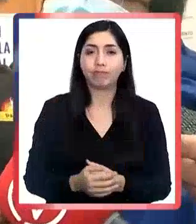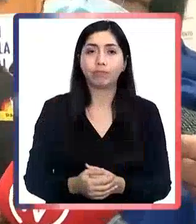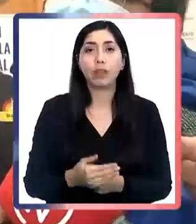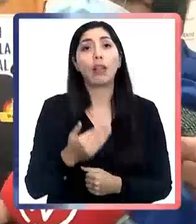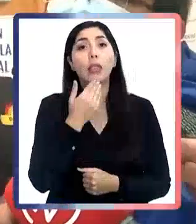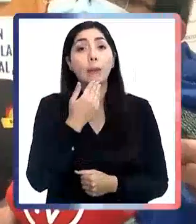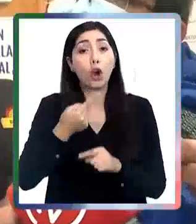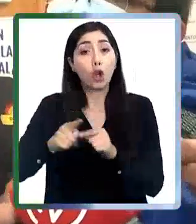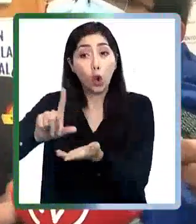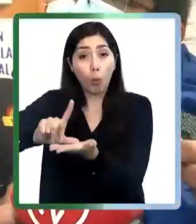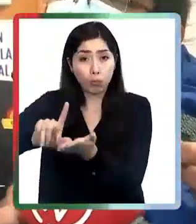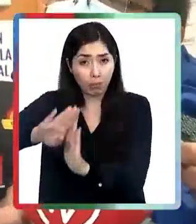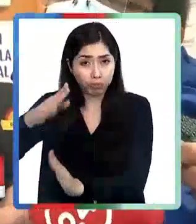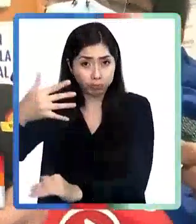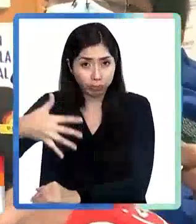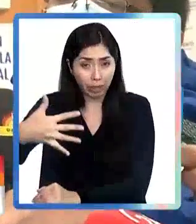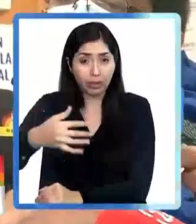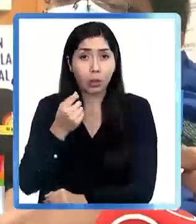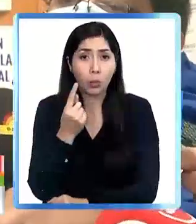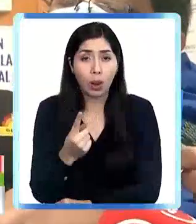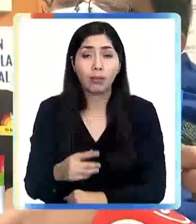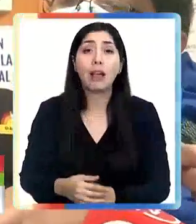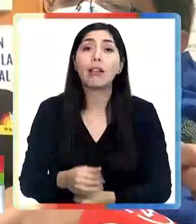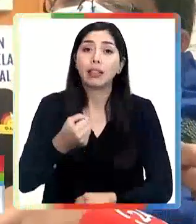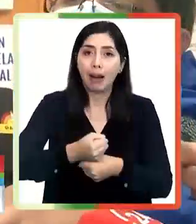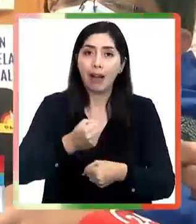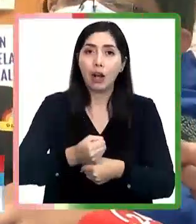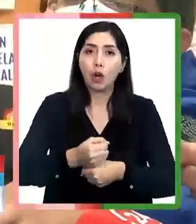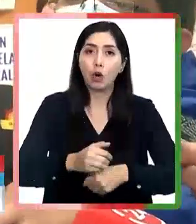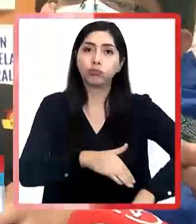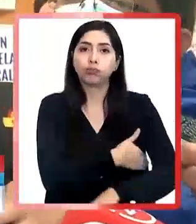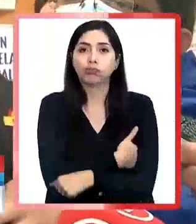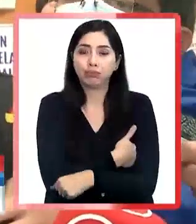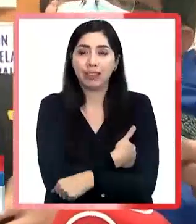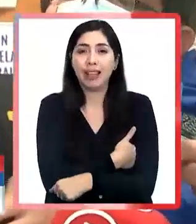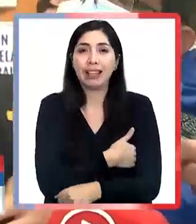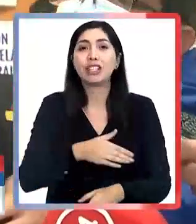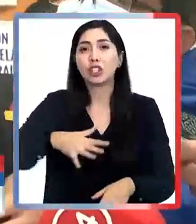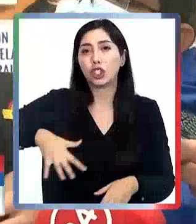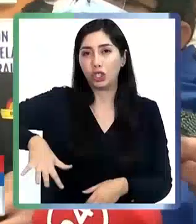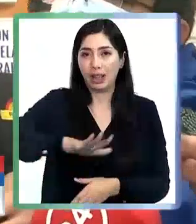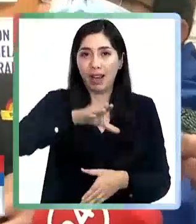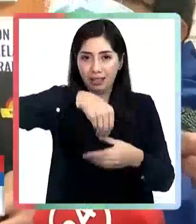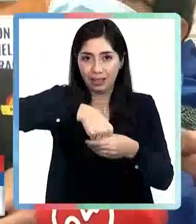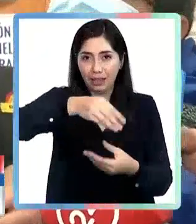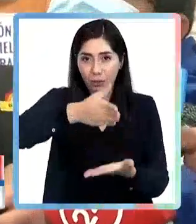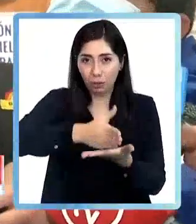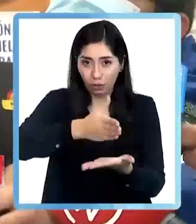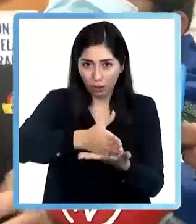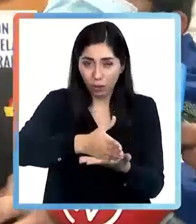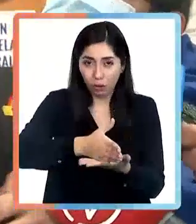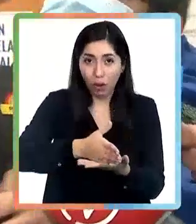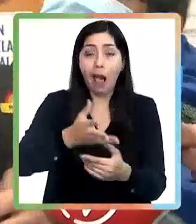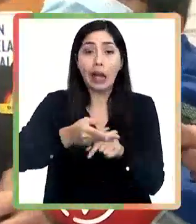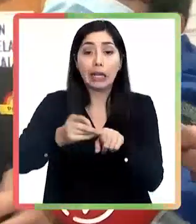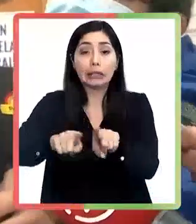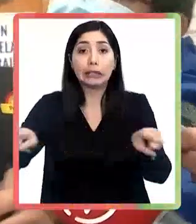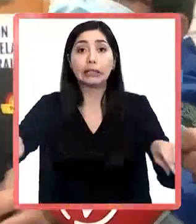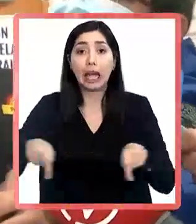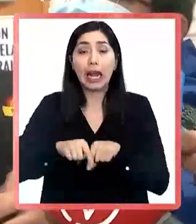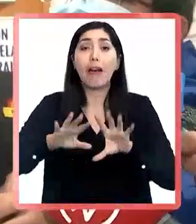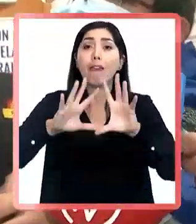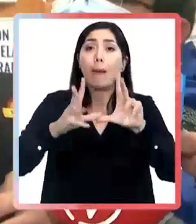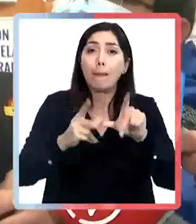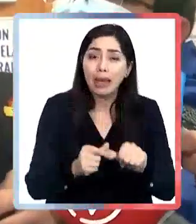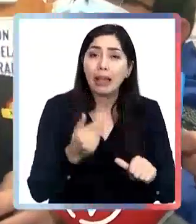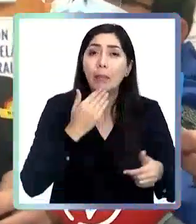Pero también hay un eje muy importante que también está en este plan que es el trabajo social, que se va a hacer los establecimientos que el carabineros tiene a disposición, la sala de familia y